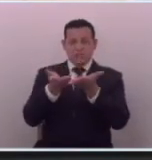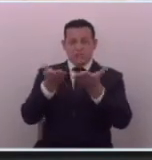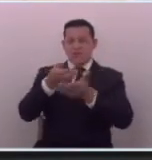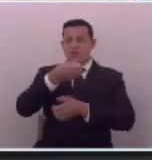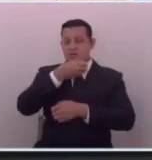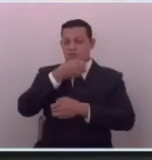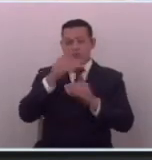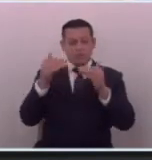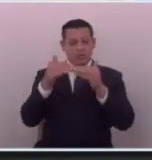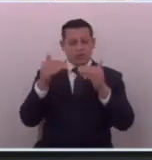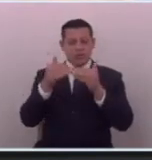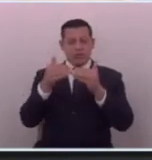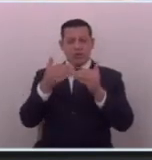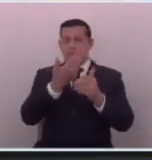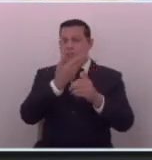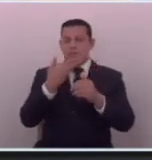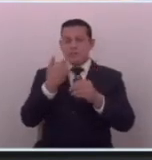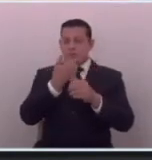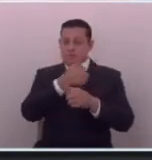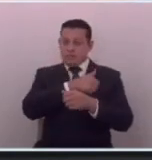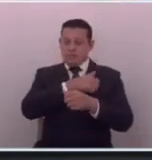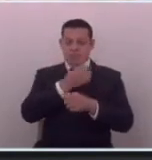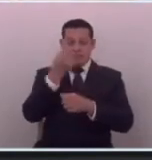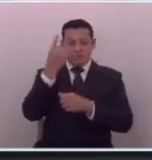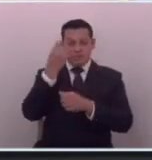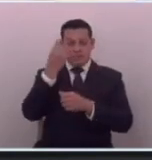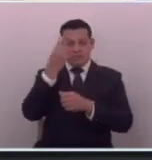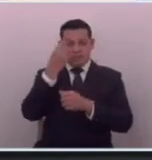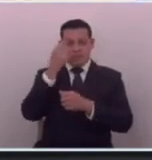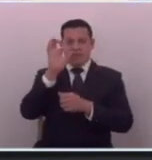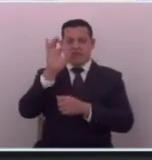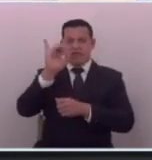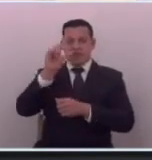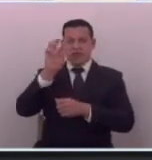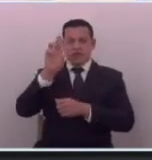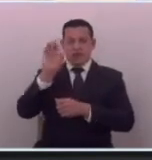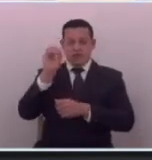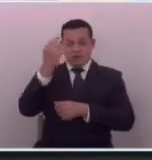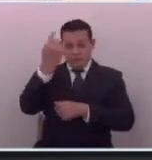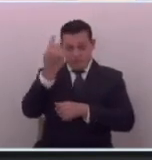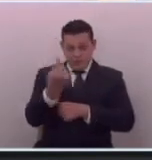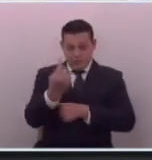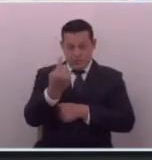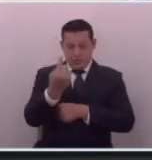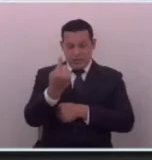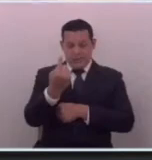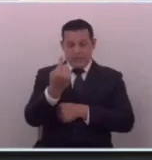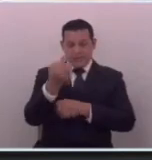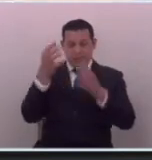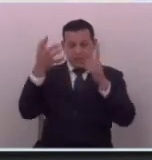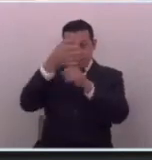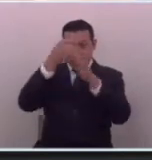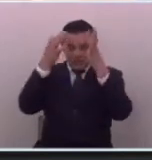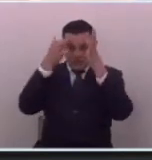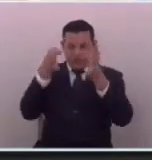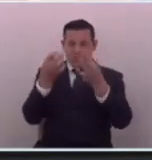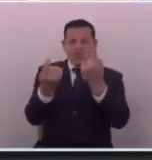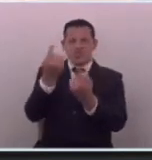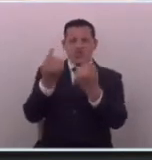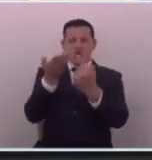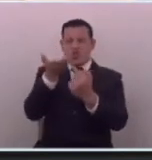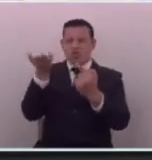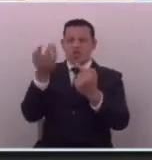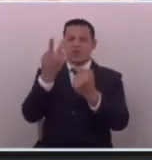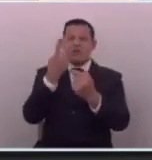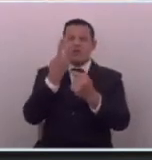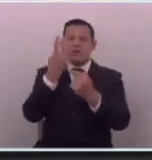lo que pasa que tenemos que entender que el filtro si es la gente la gente decide qué va a ver y ahí